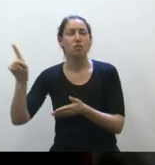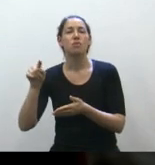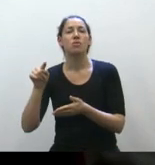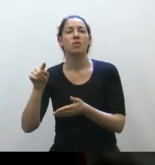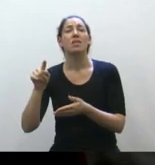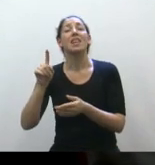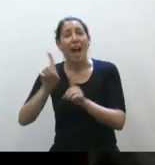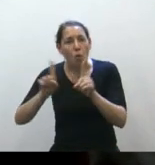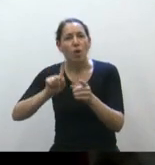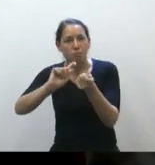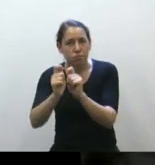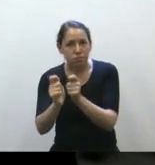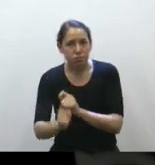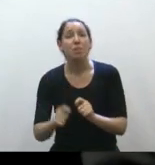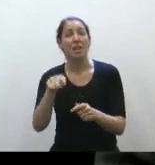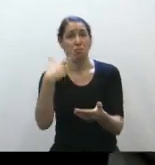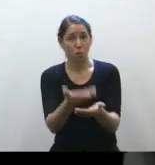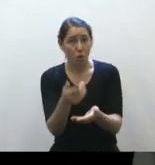las modificaciones que se proponen,